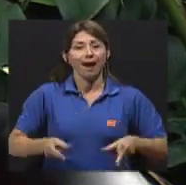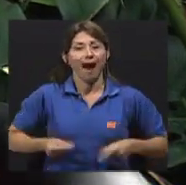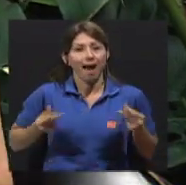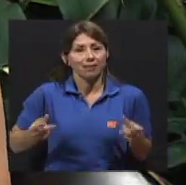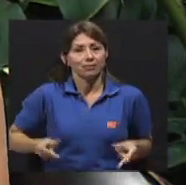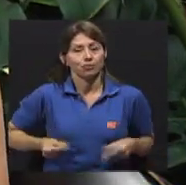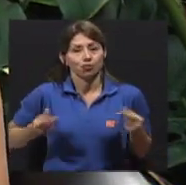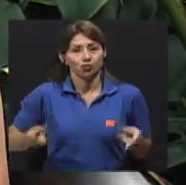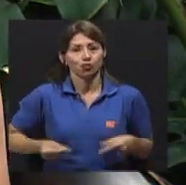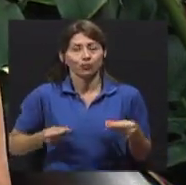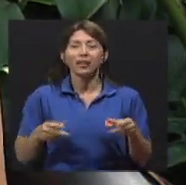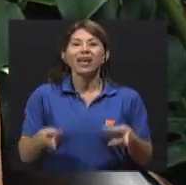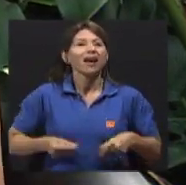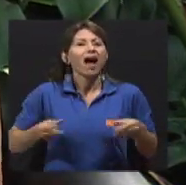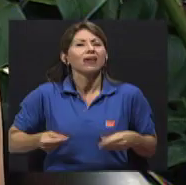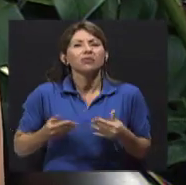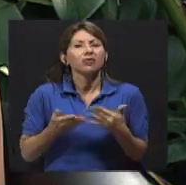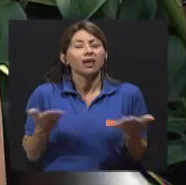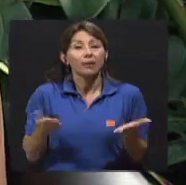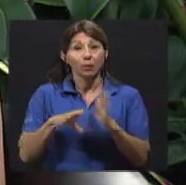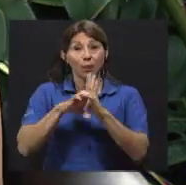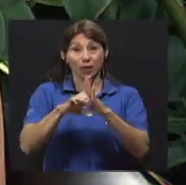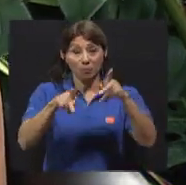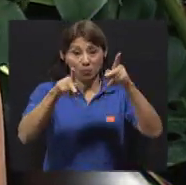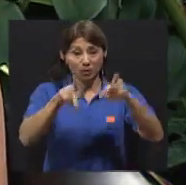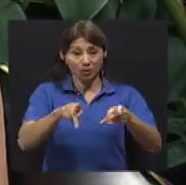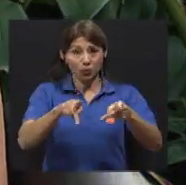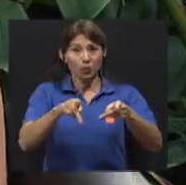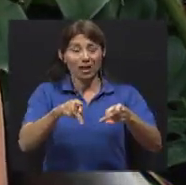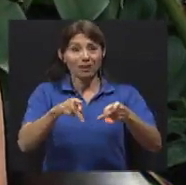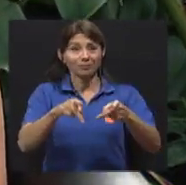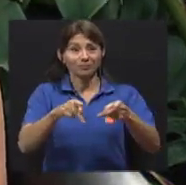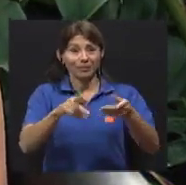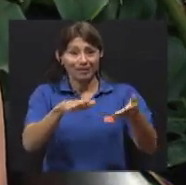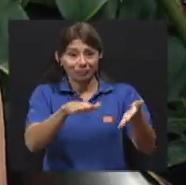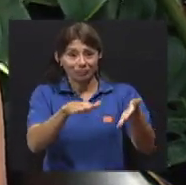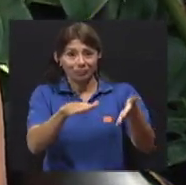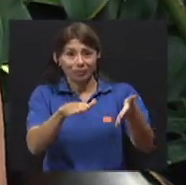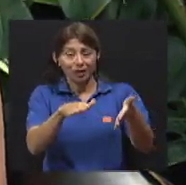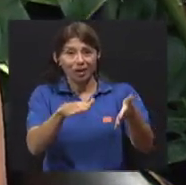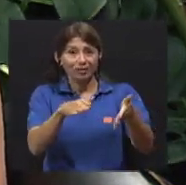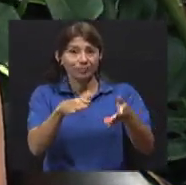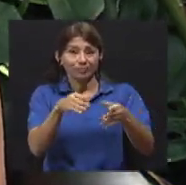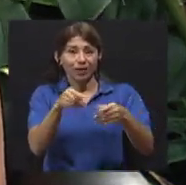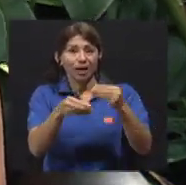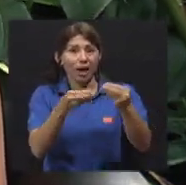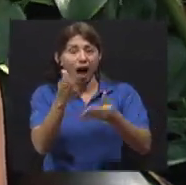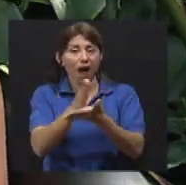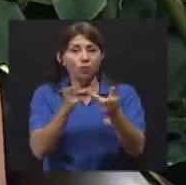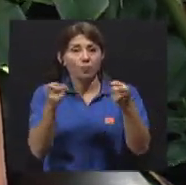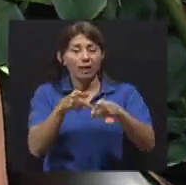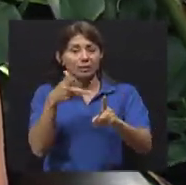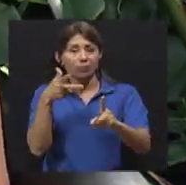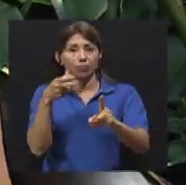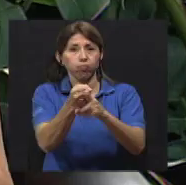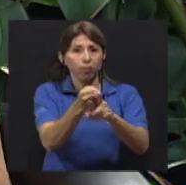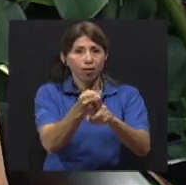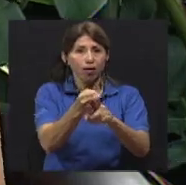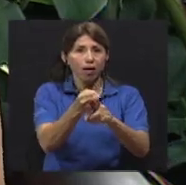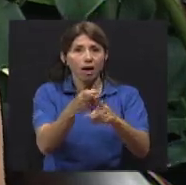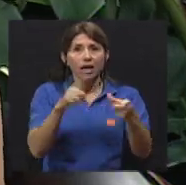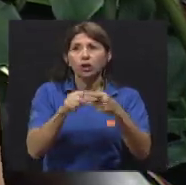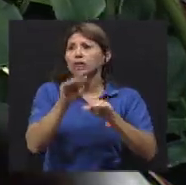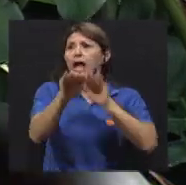tienen que ver desde la atención inmediata, que hay que desplegar al sitio del accidente, estamos hablando en este caso de, por ejemplo, lo que